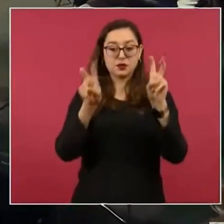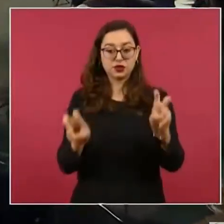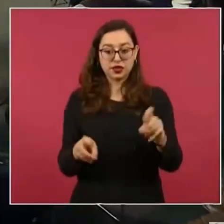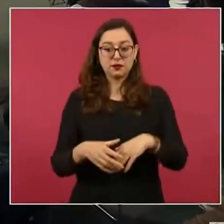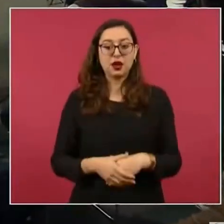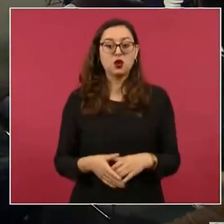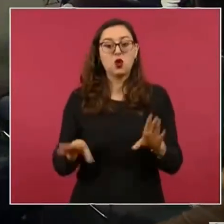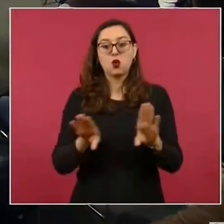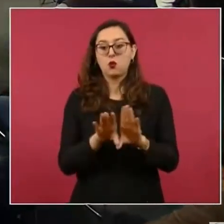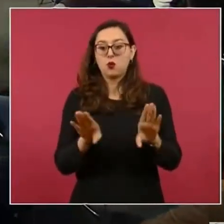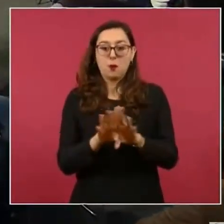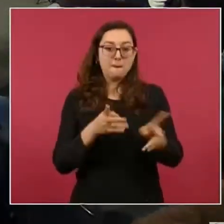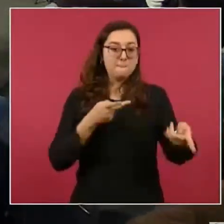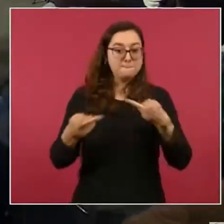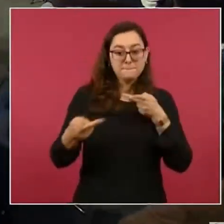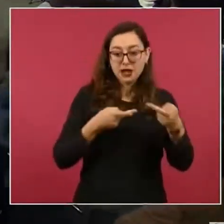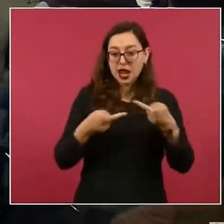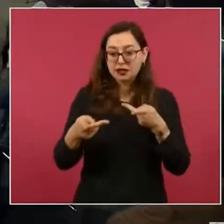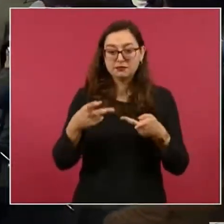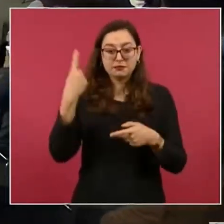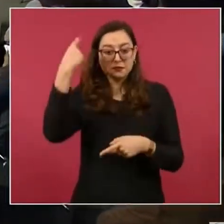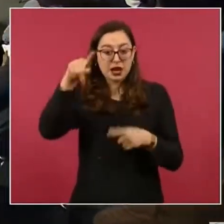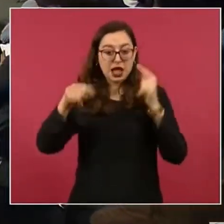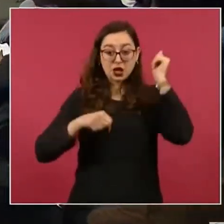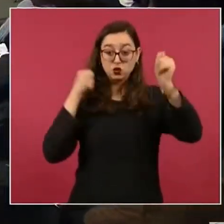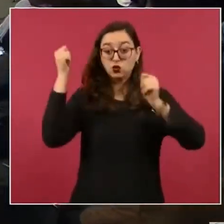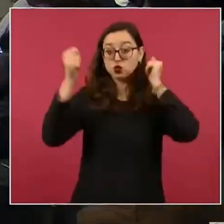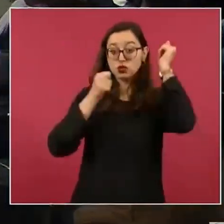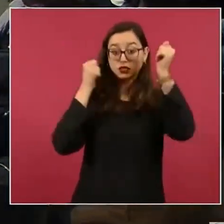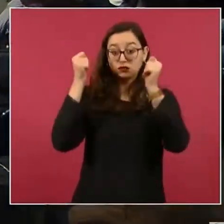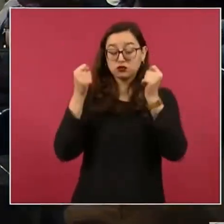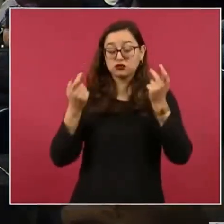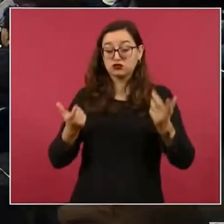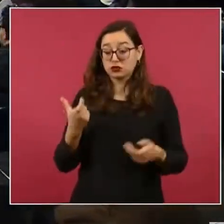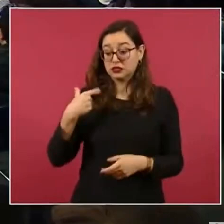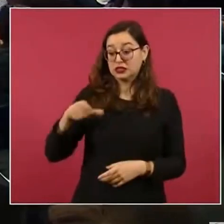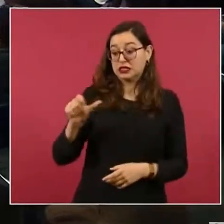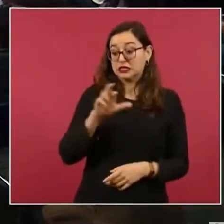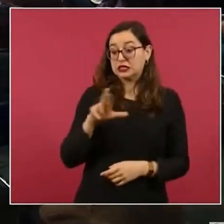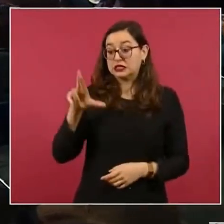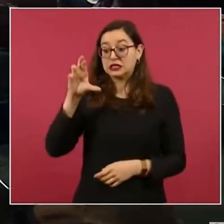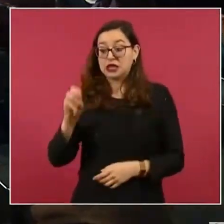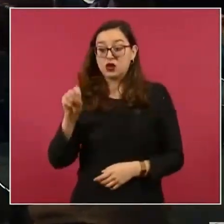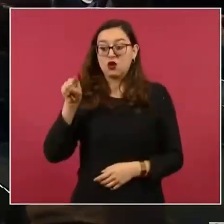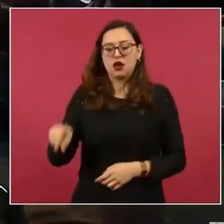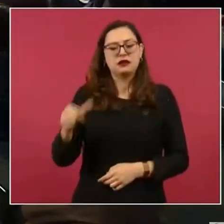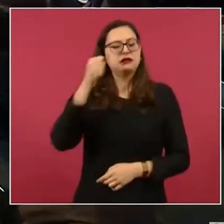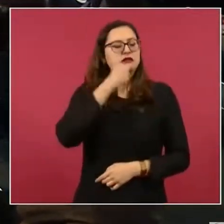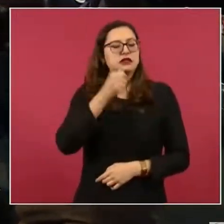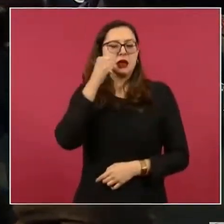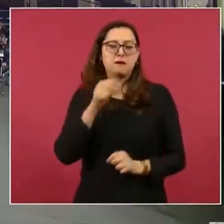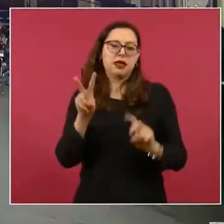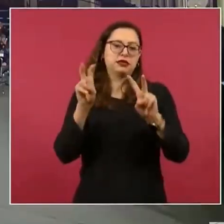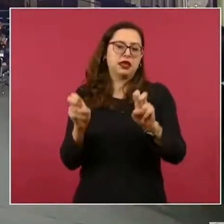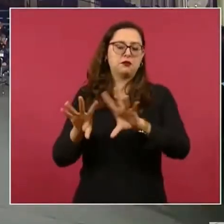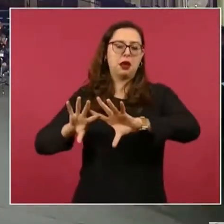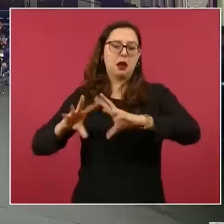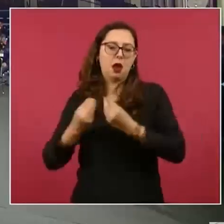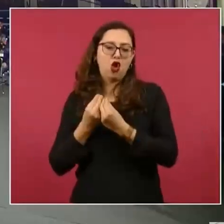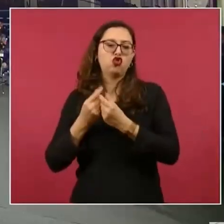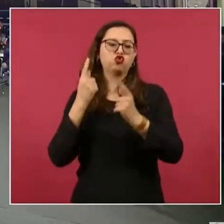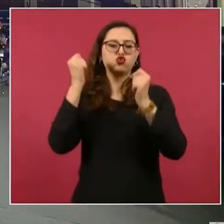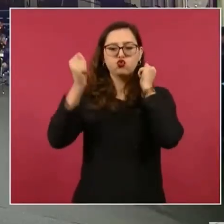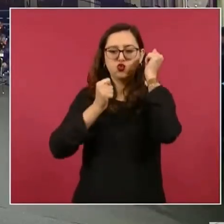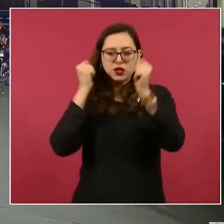estrategia, digamos, turística. Lo que pasa es que, bueno, en Quintana Roo, de los famosos paquetes vacacionales que llegan, se van, digo, hay toda